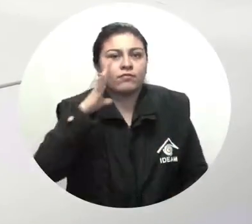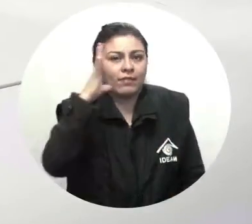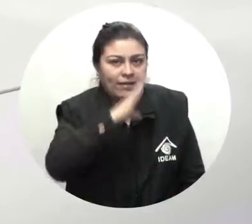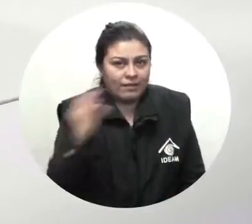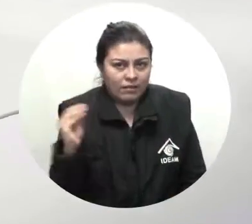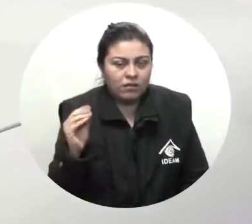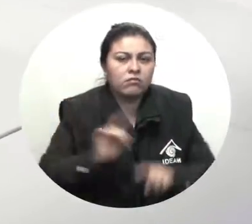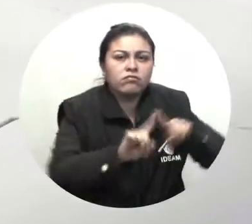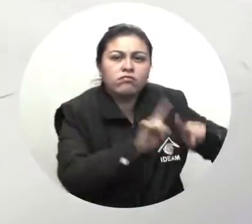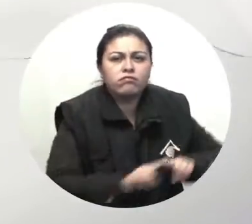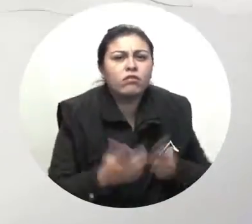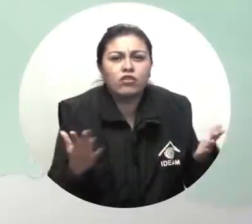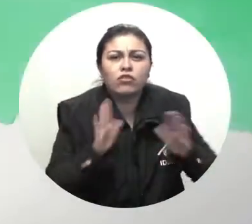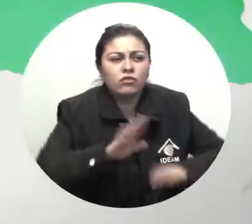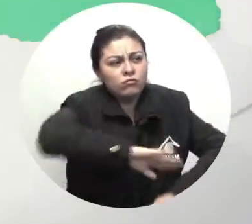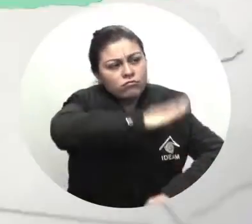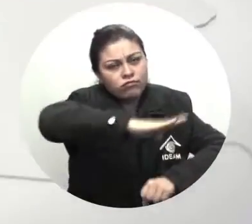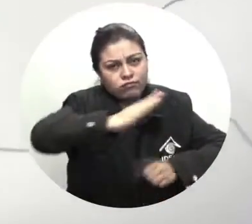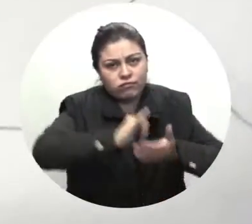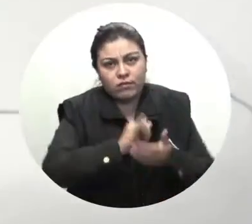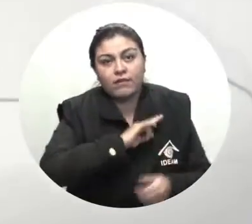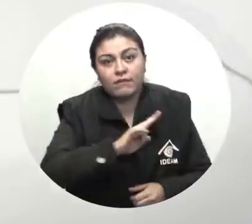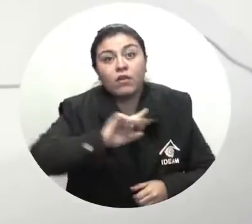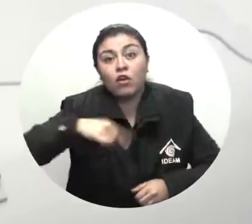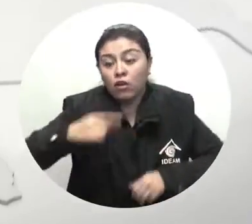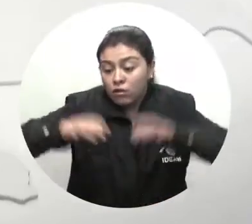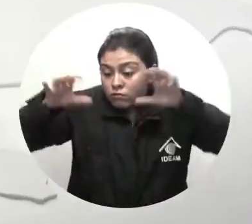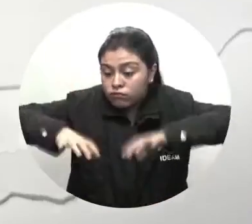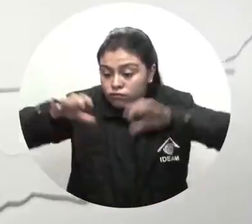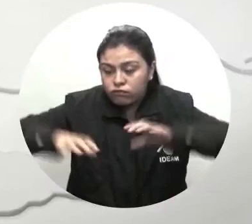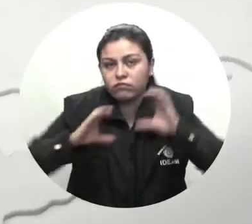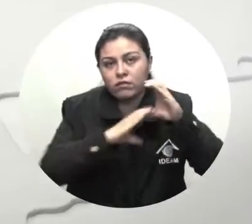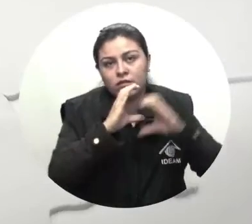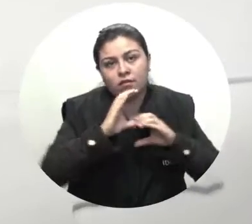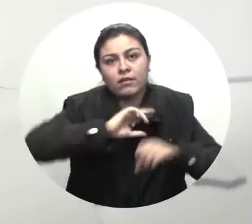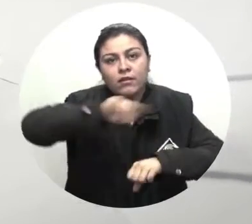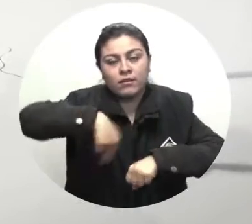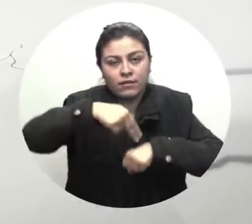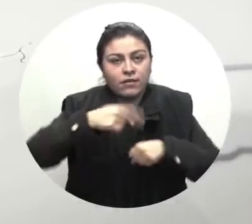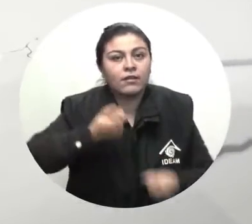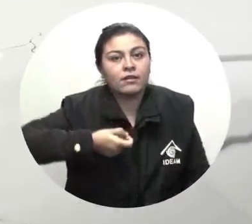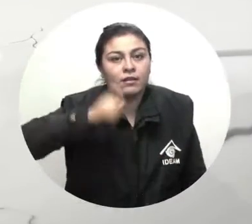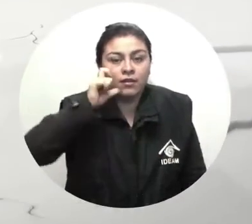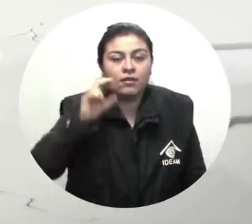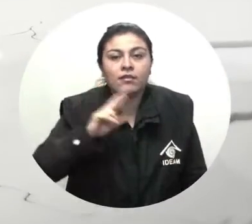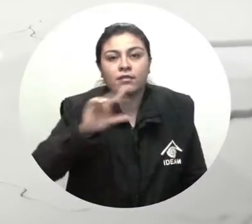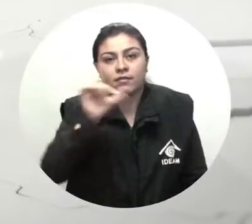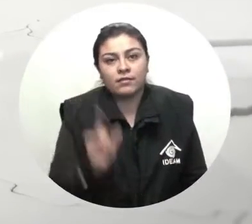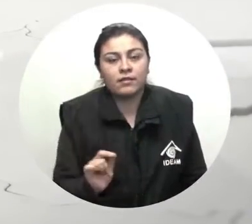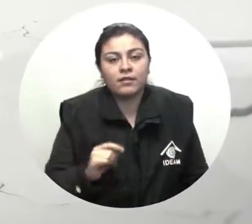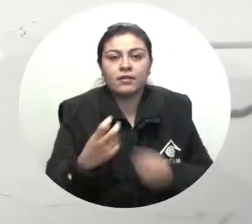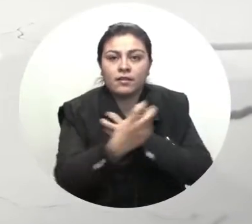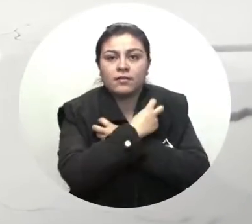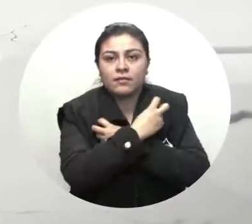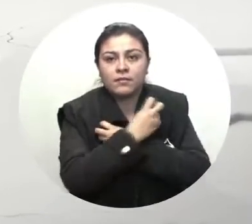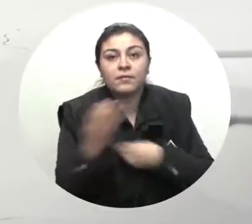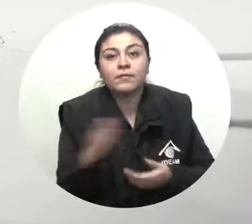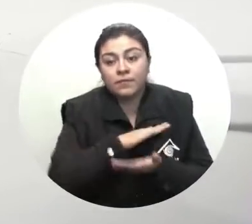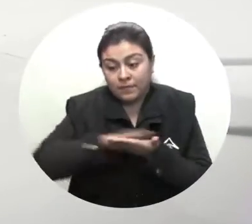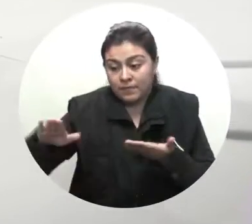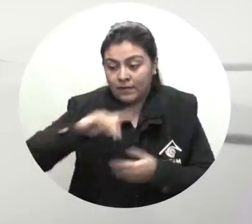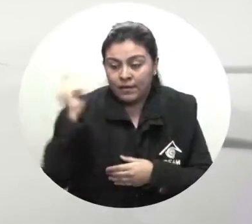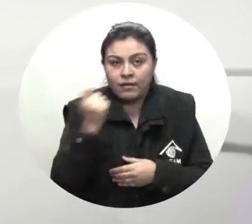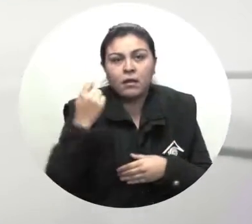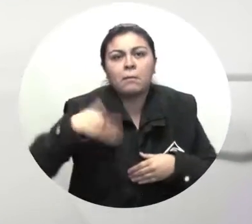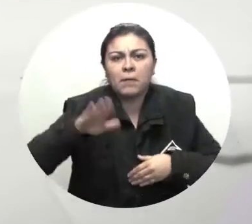Valle del Cauca con lluvias de menor intensidad en Cauca, Nariño, Caldas, Rizaralda y Huila En los llanos orientales se prevé cielo